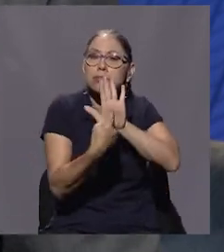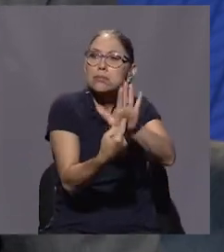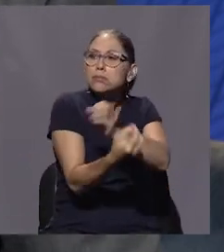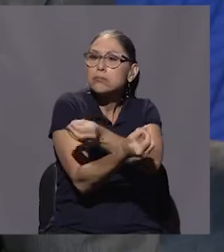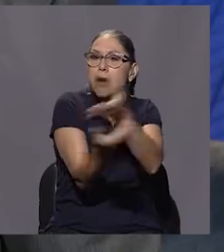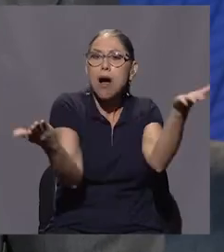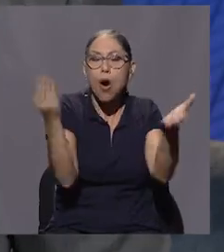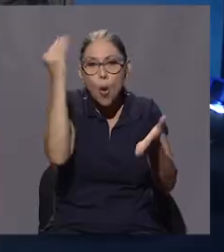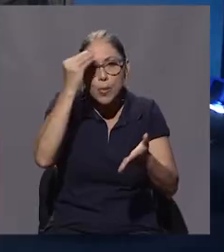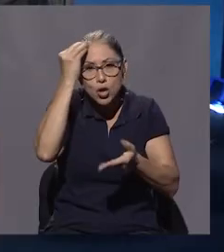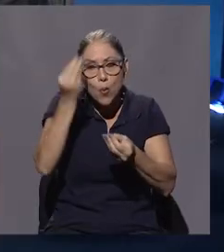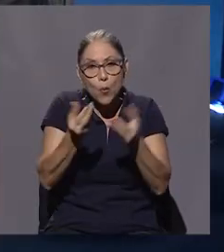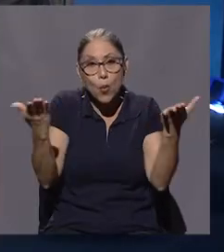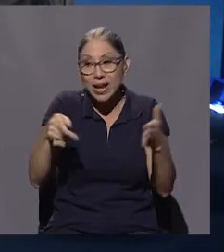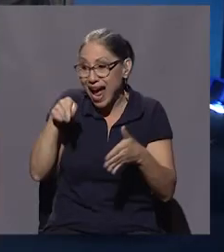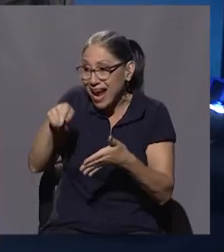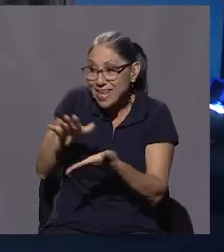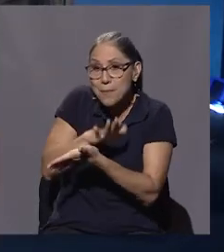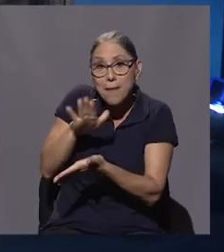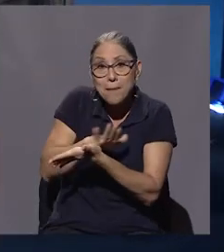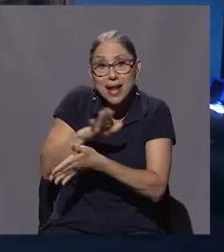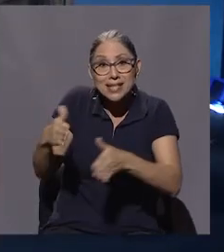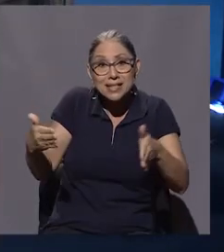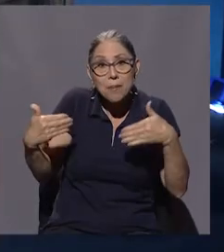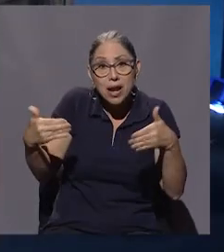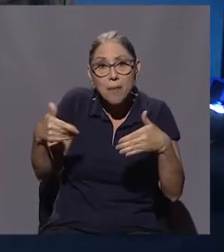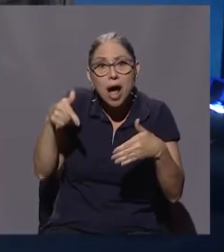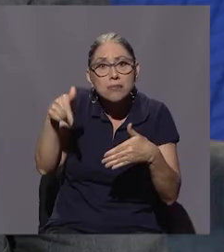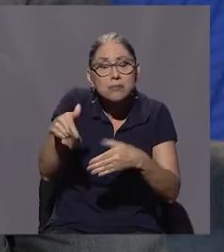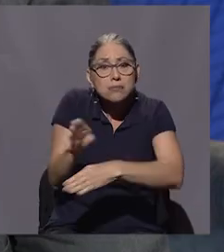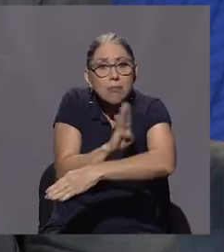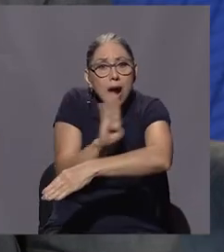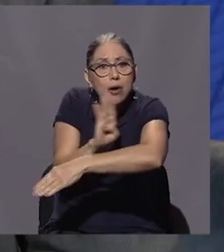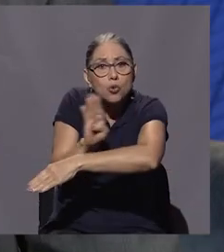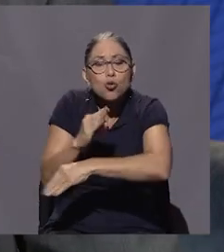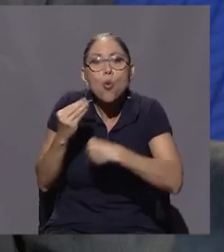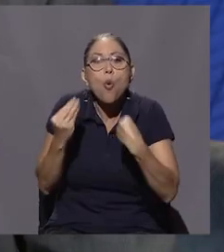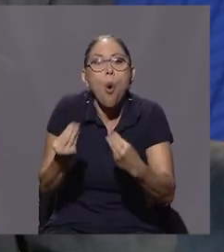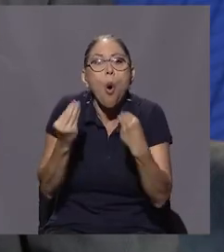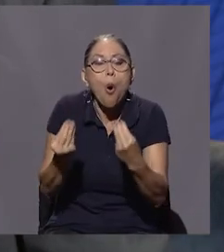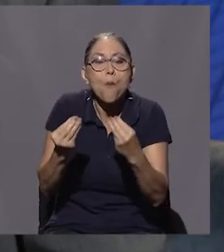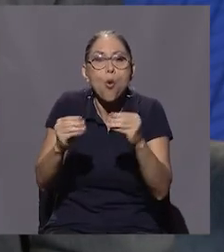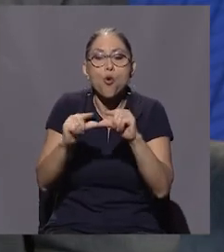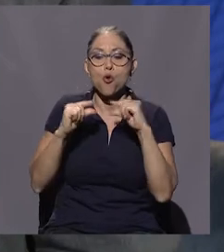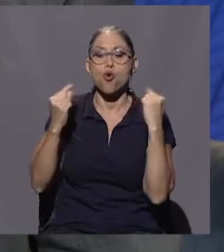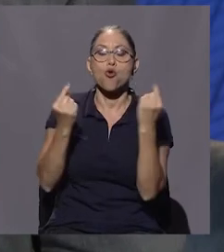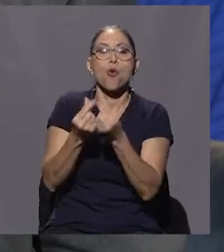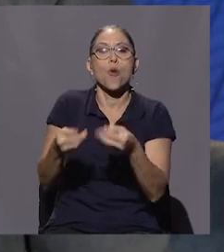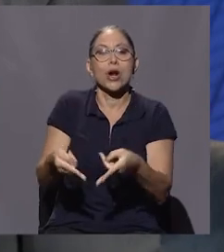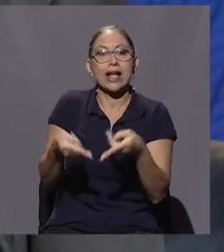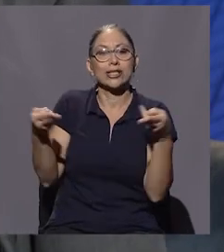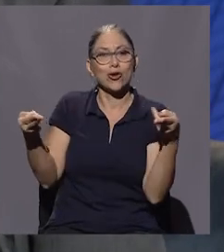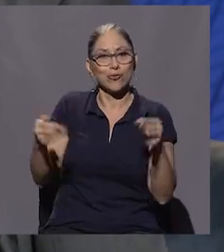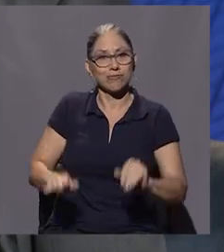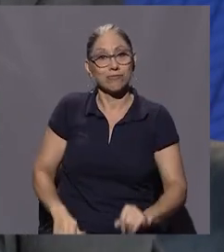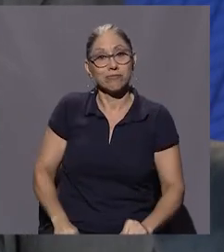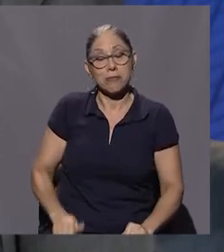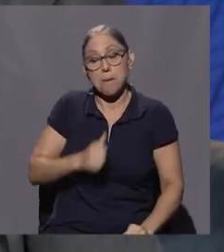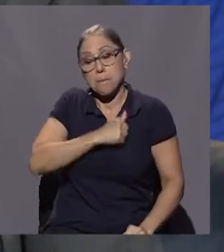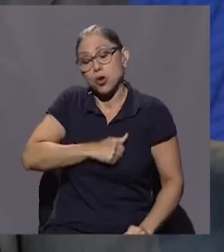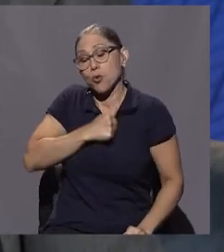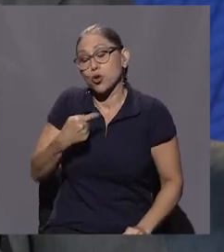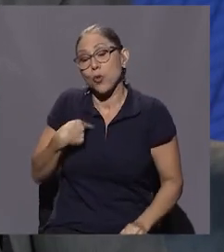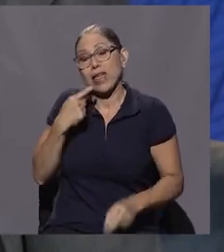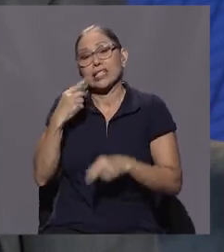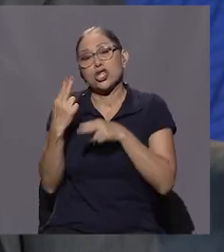Aquí en los papeles de Panamá están los bancos. ¿Cómo es posible que el Grupo Nación, perdóname, voy a poner